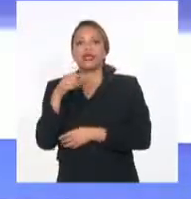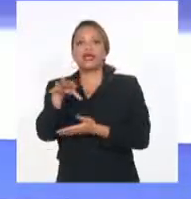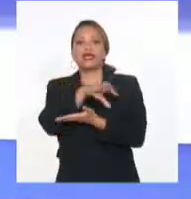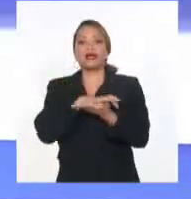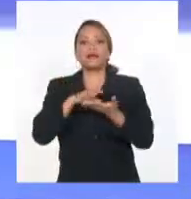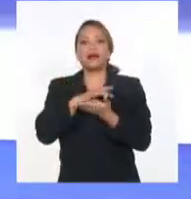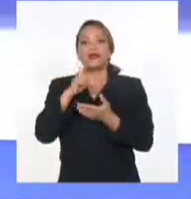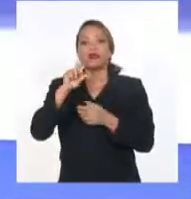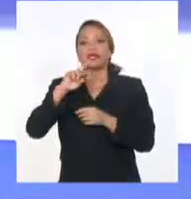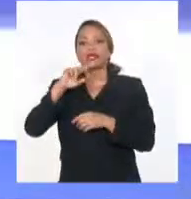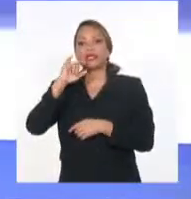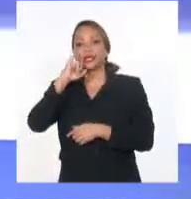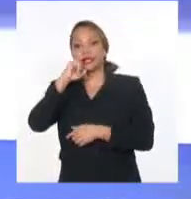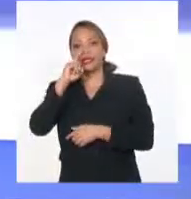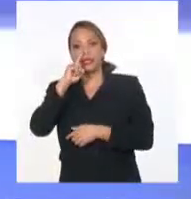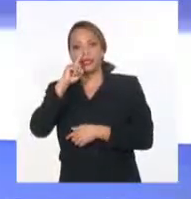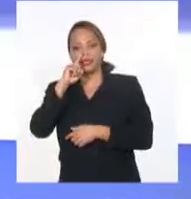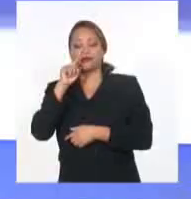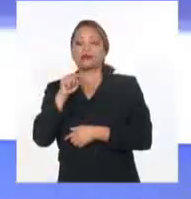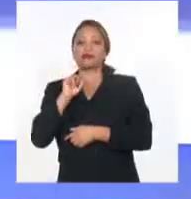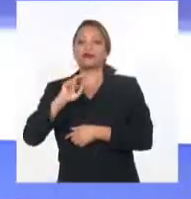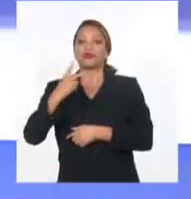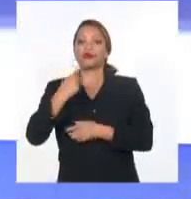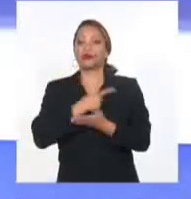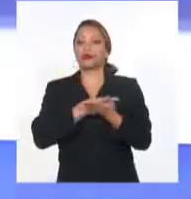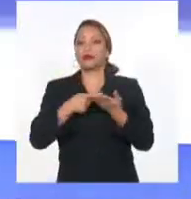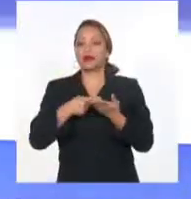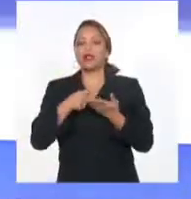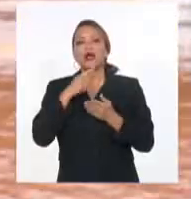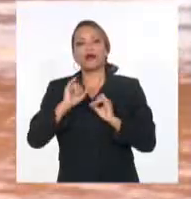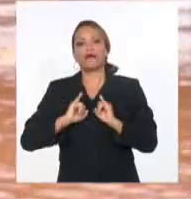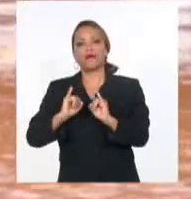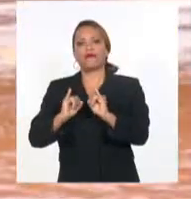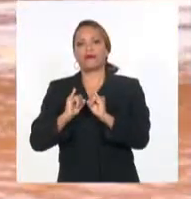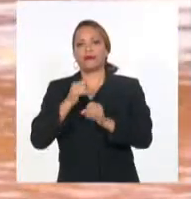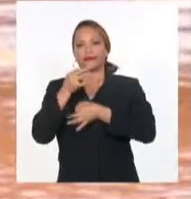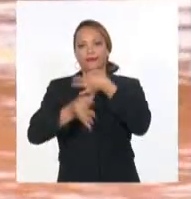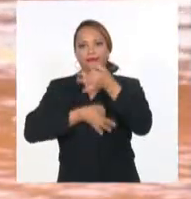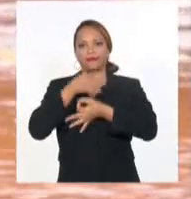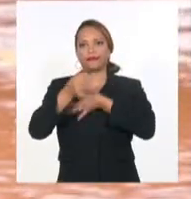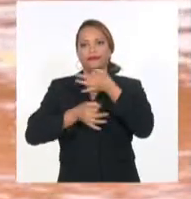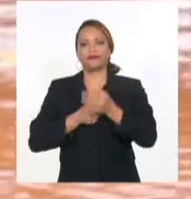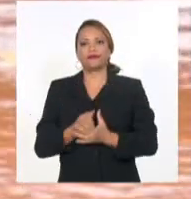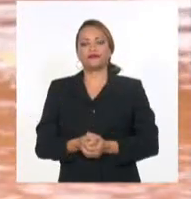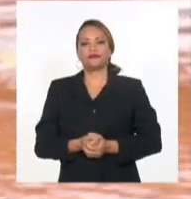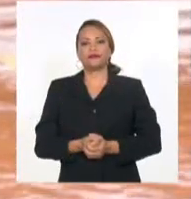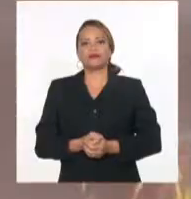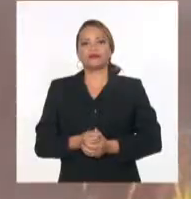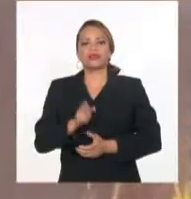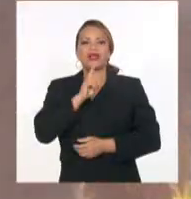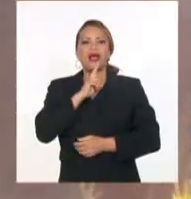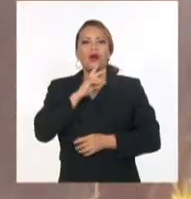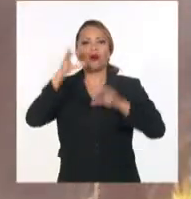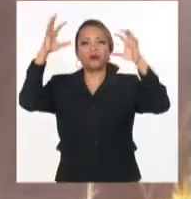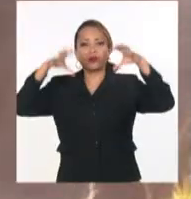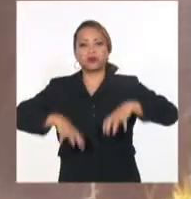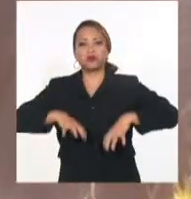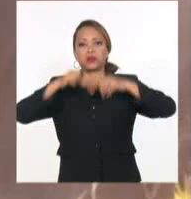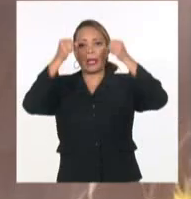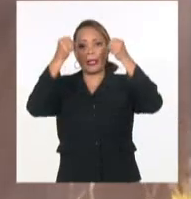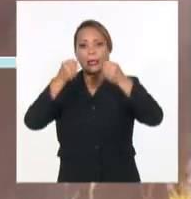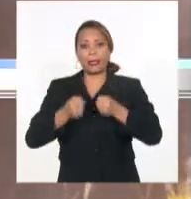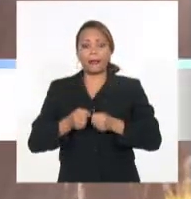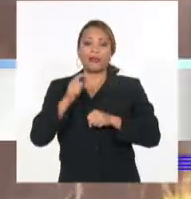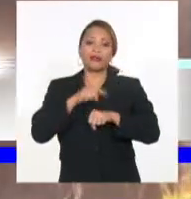segunda ocasión en la semana. Desde esa localidad nos llega el reporte. Las abundantes precipitaciones en muy poco tiempo,